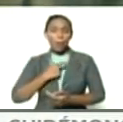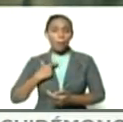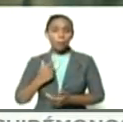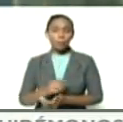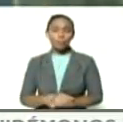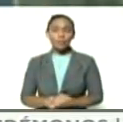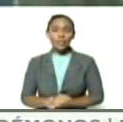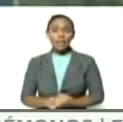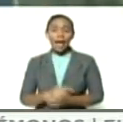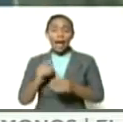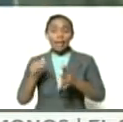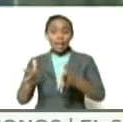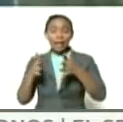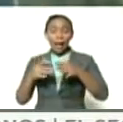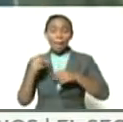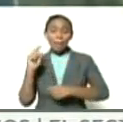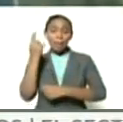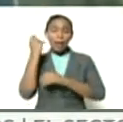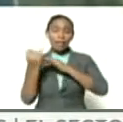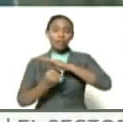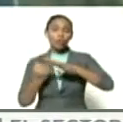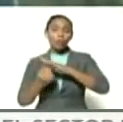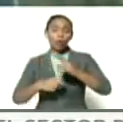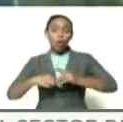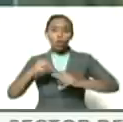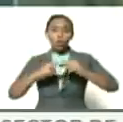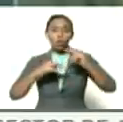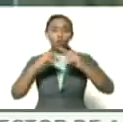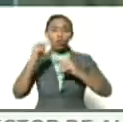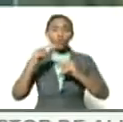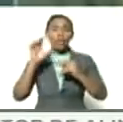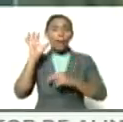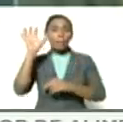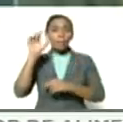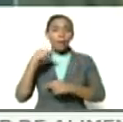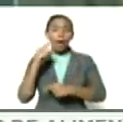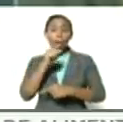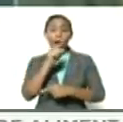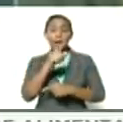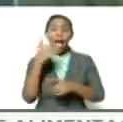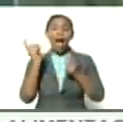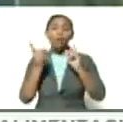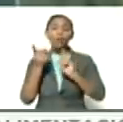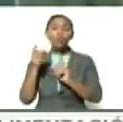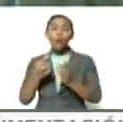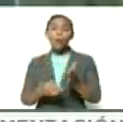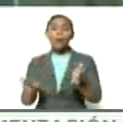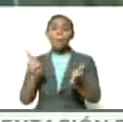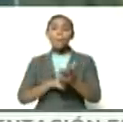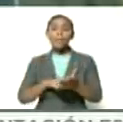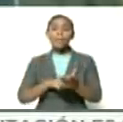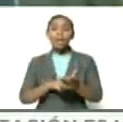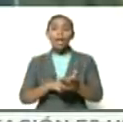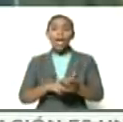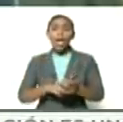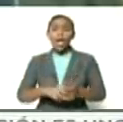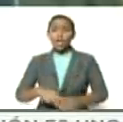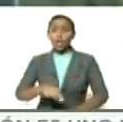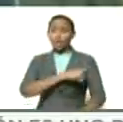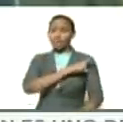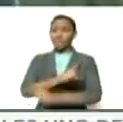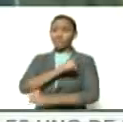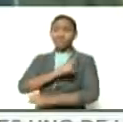gran instrumento de construcción de la patria por ahí repiten que el régimen de Maduro